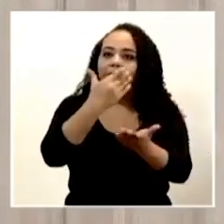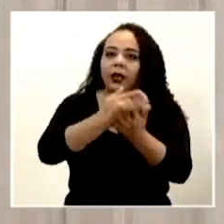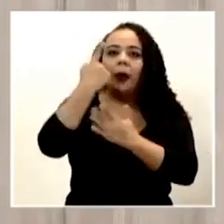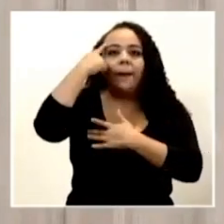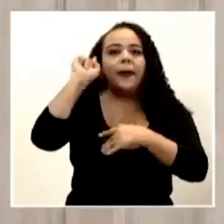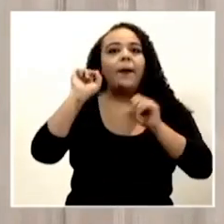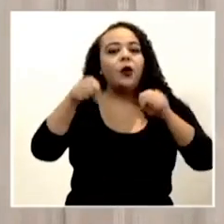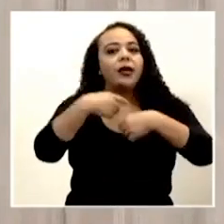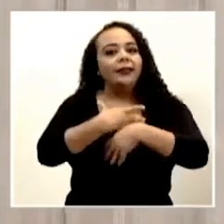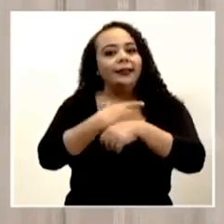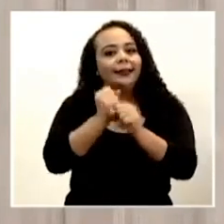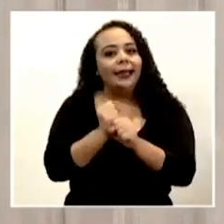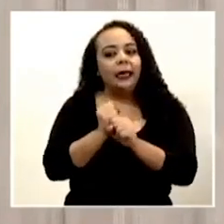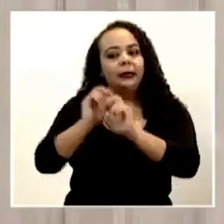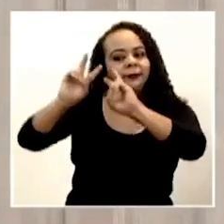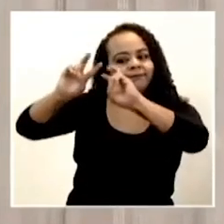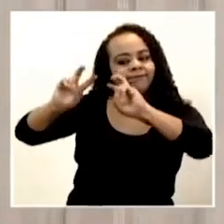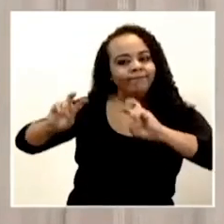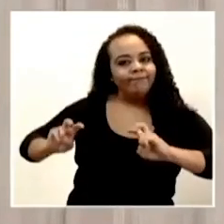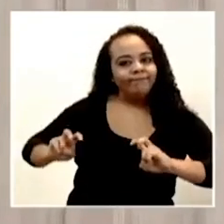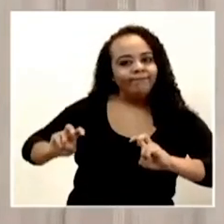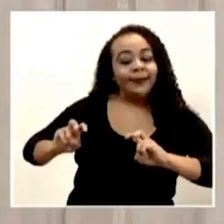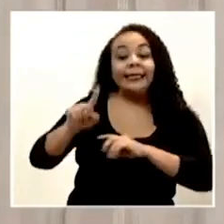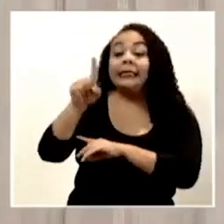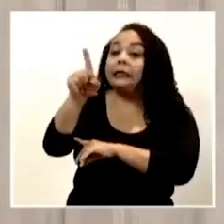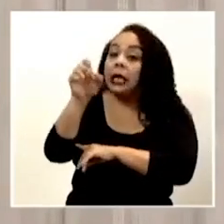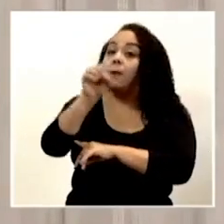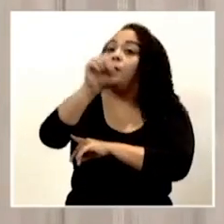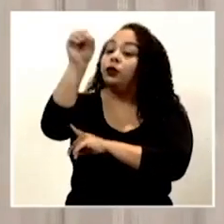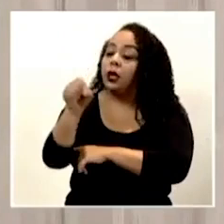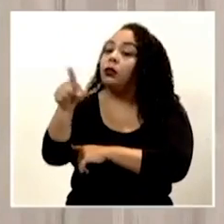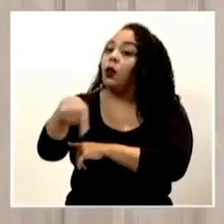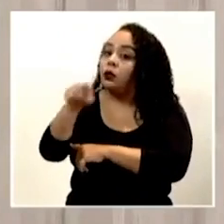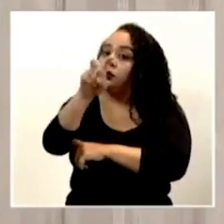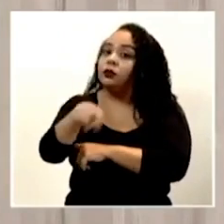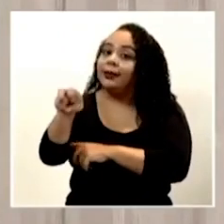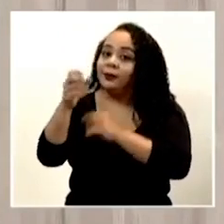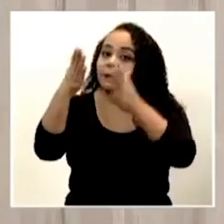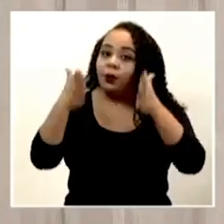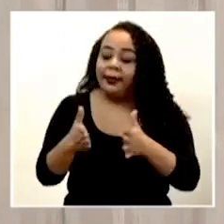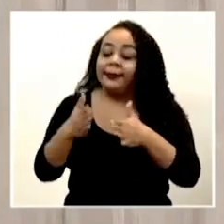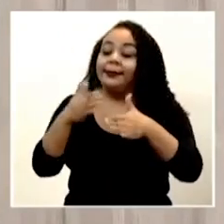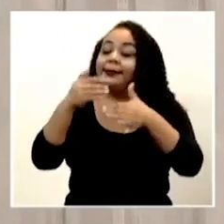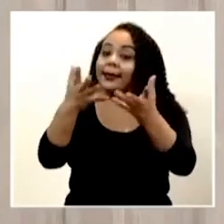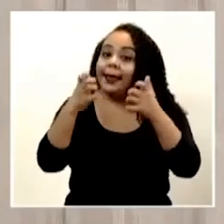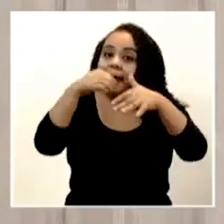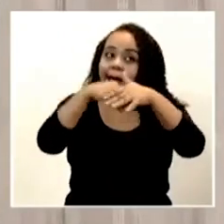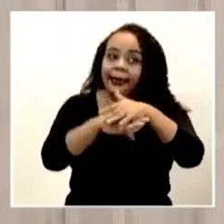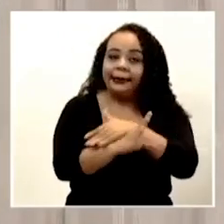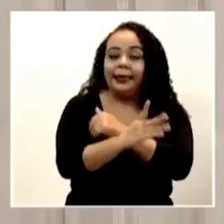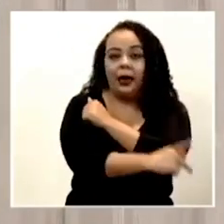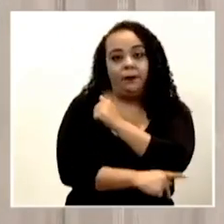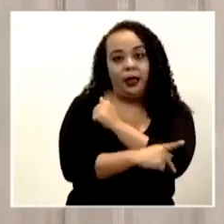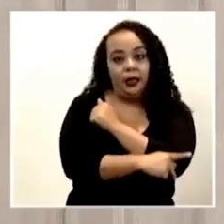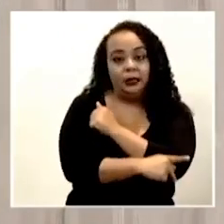realizar el muestreo al 100% de estos transportistas que van a ingresar al país. Cada equipo tiene